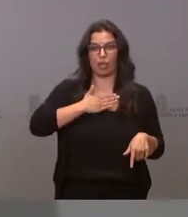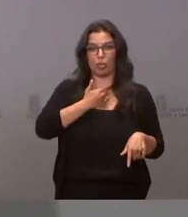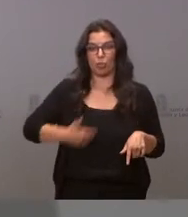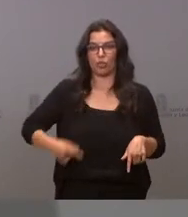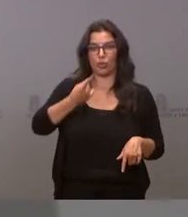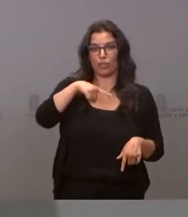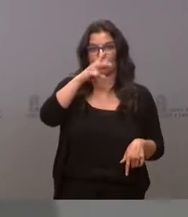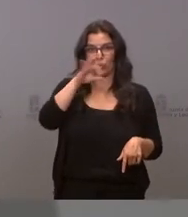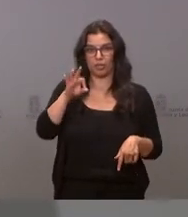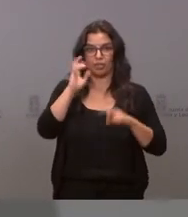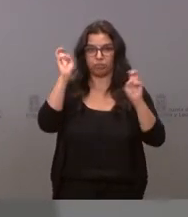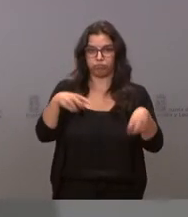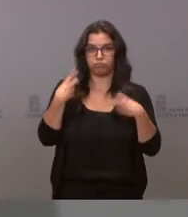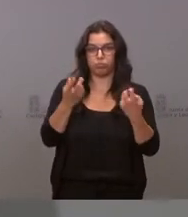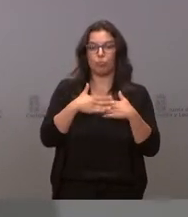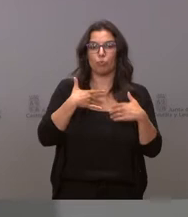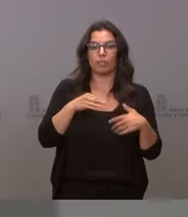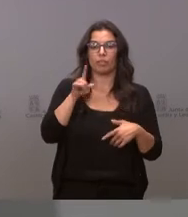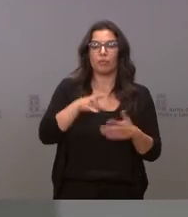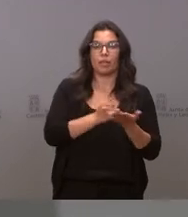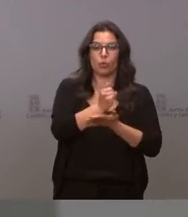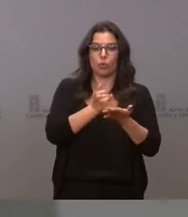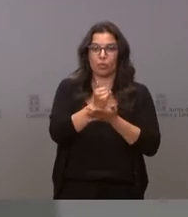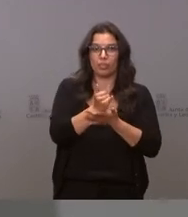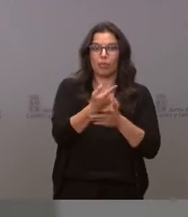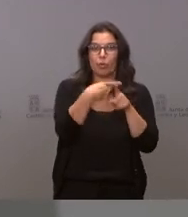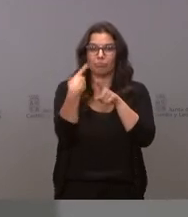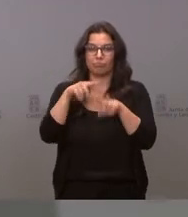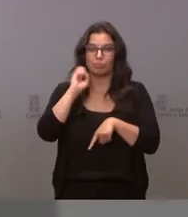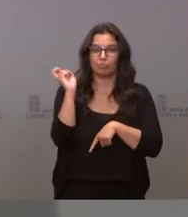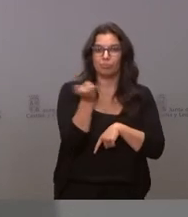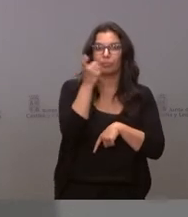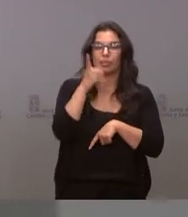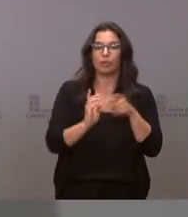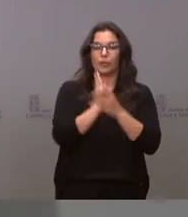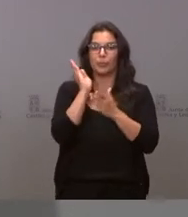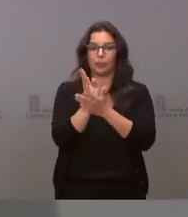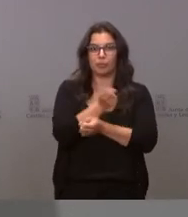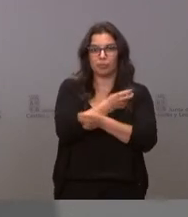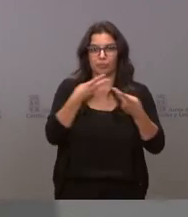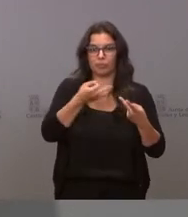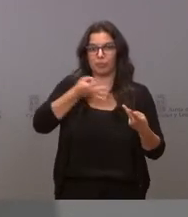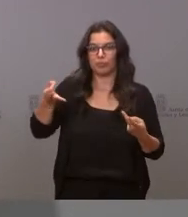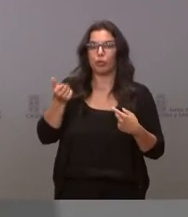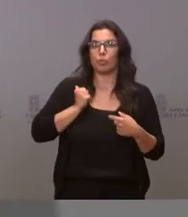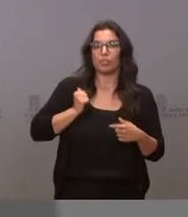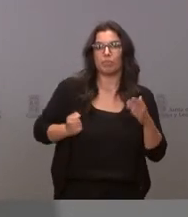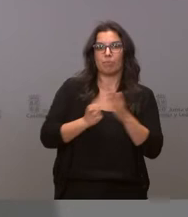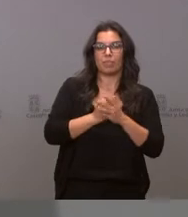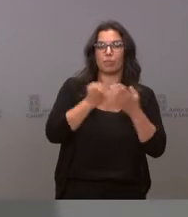Vamos a poder diversificar cultivos, incrementar sus producciones mientras se optimiza el uso del agua y la energía,